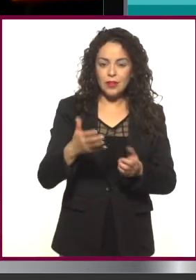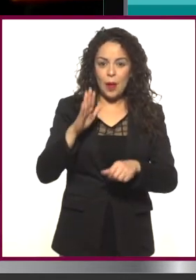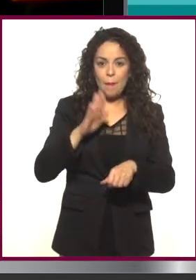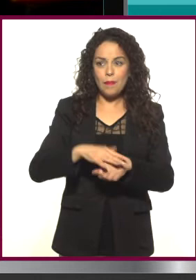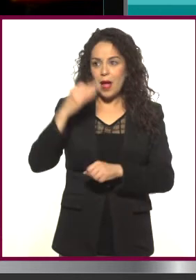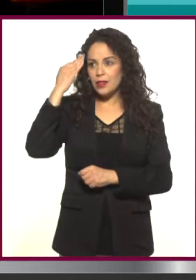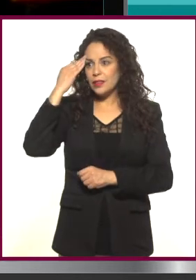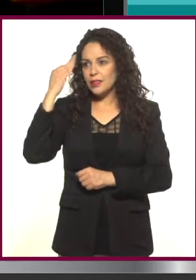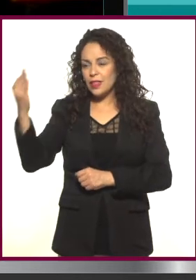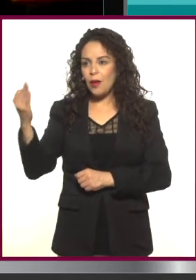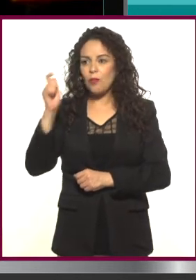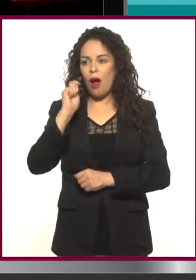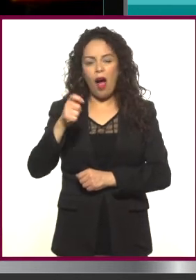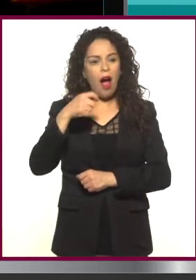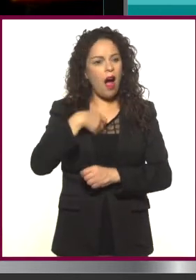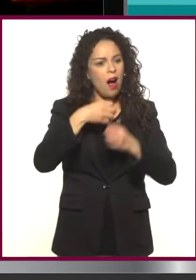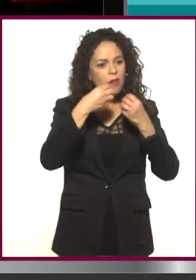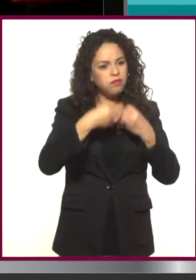la mayoría del tiempo, ¿no?